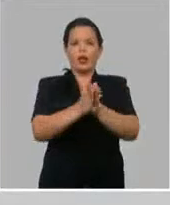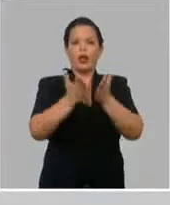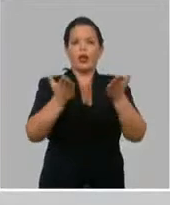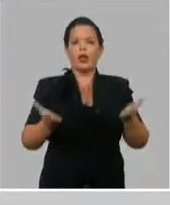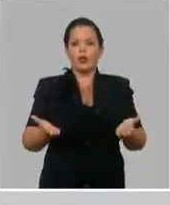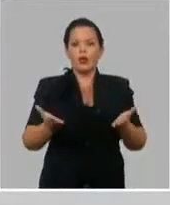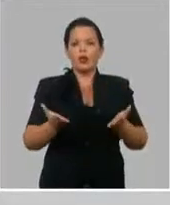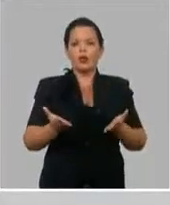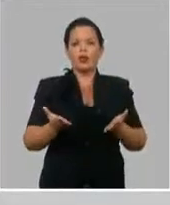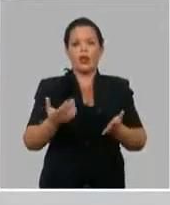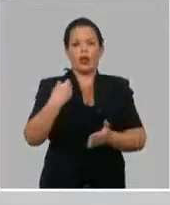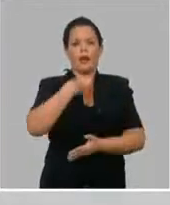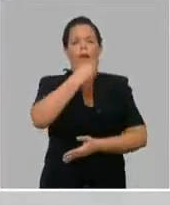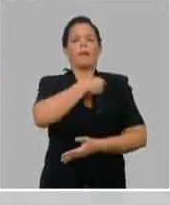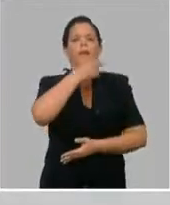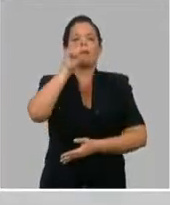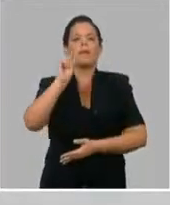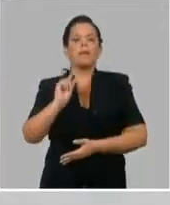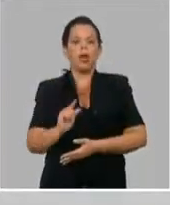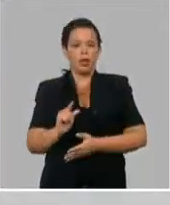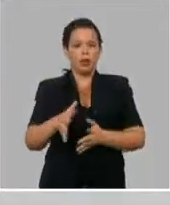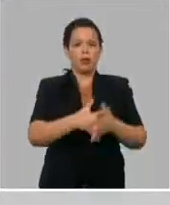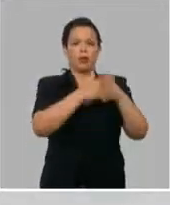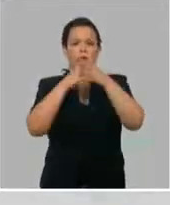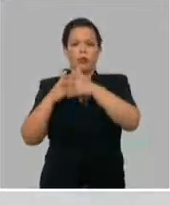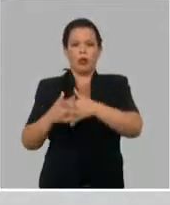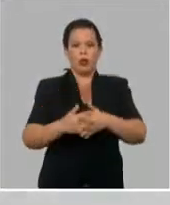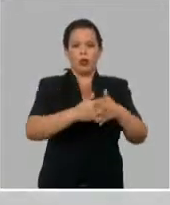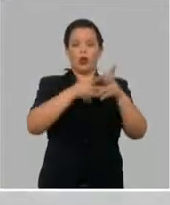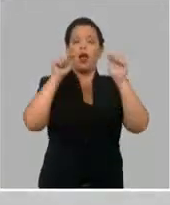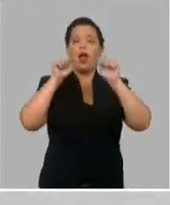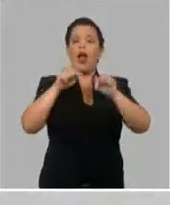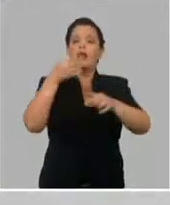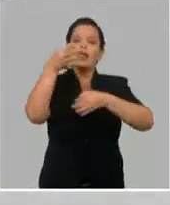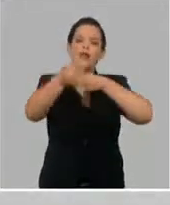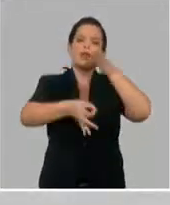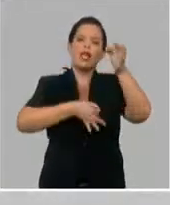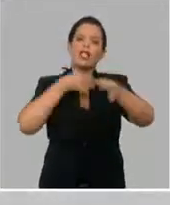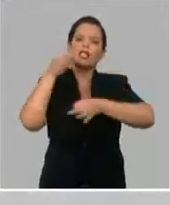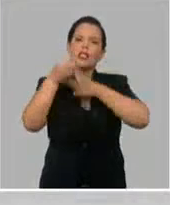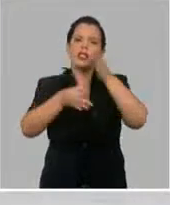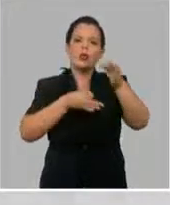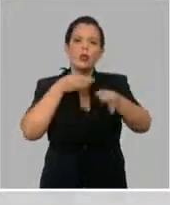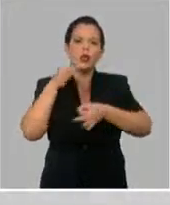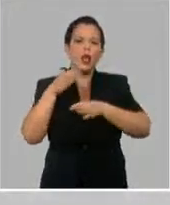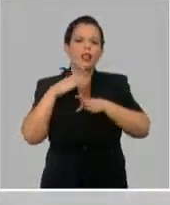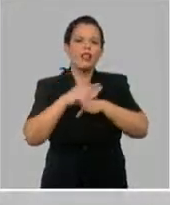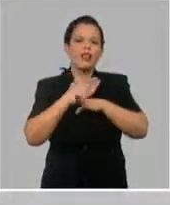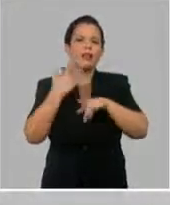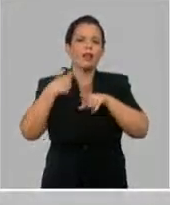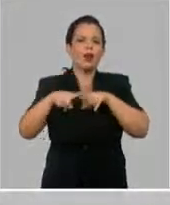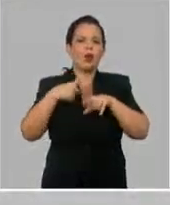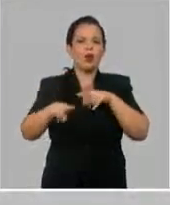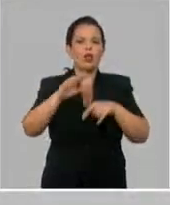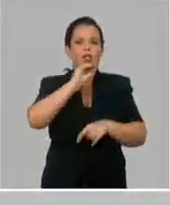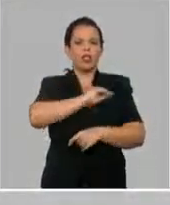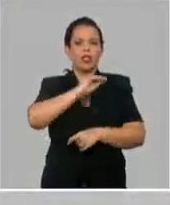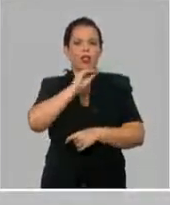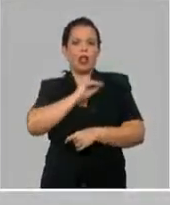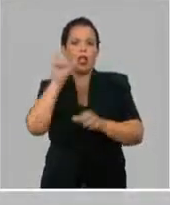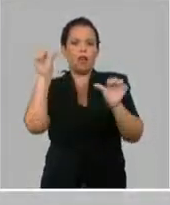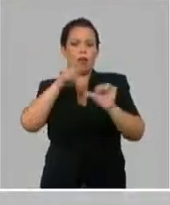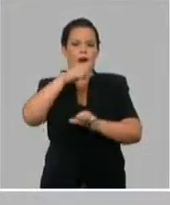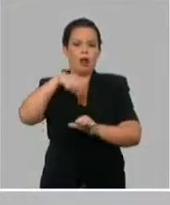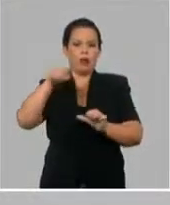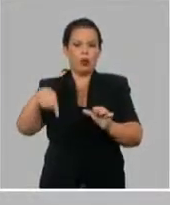Médica de Estados Unidos, llama, donde describían un conjunto de síntomas. Y después, mucho después,